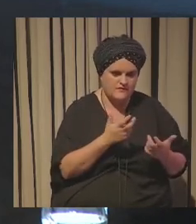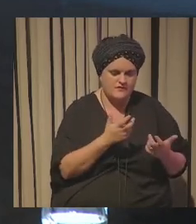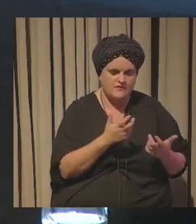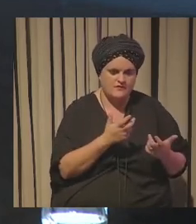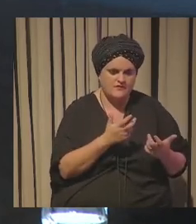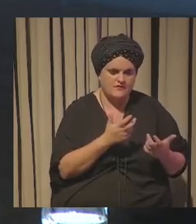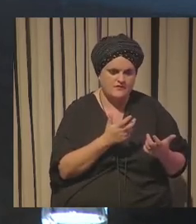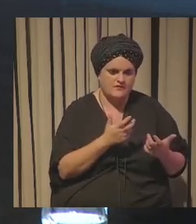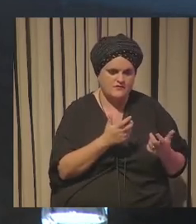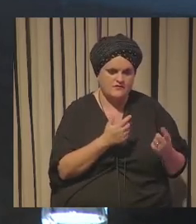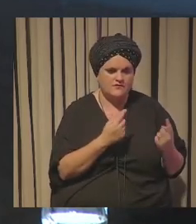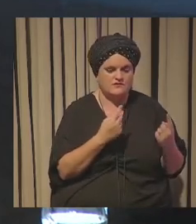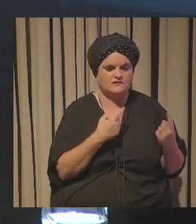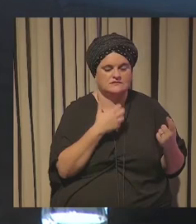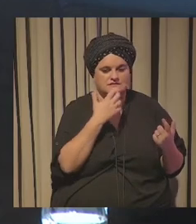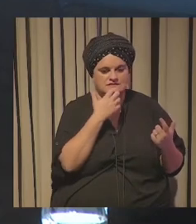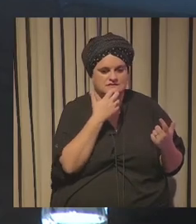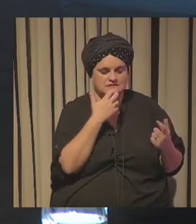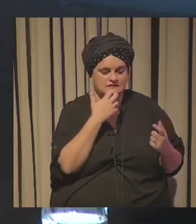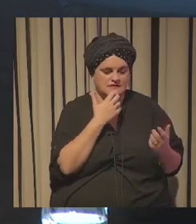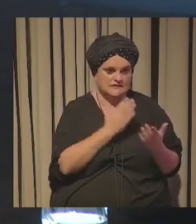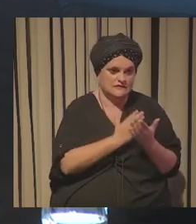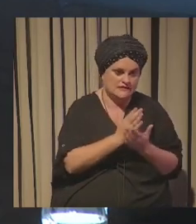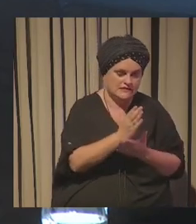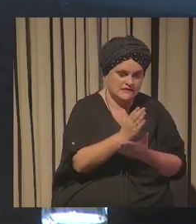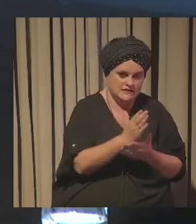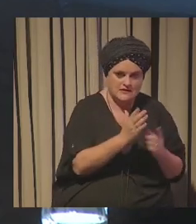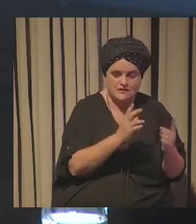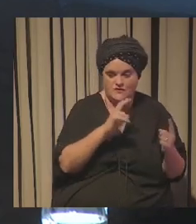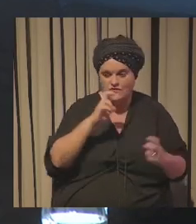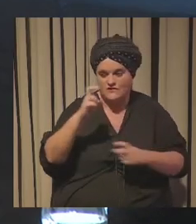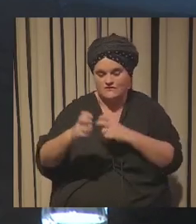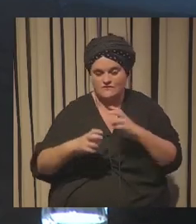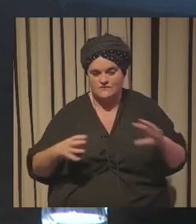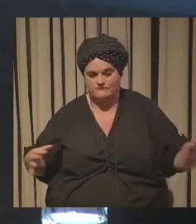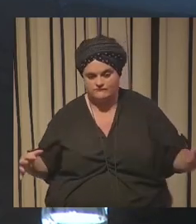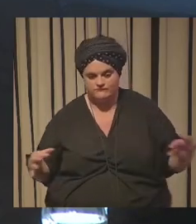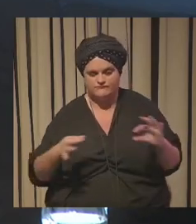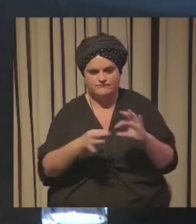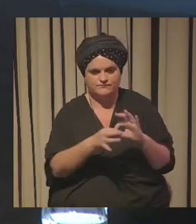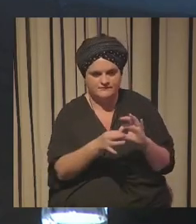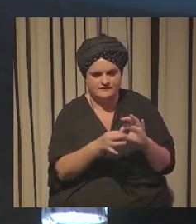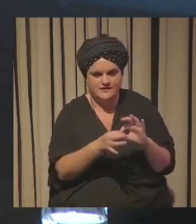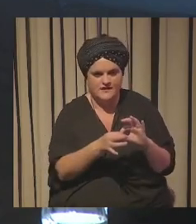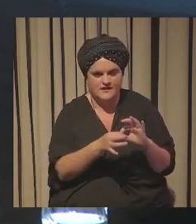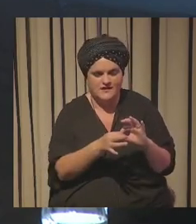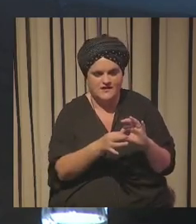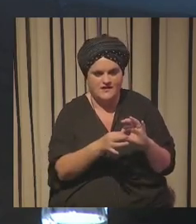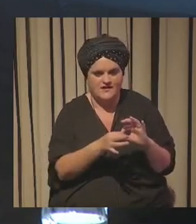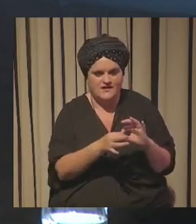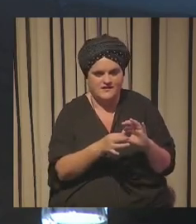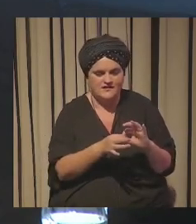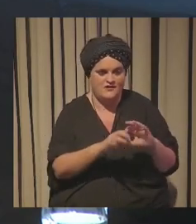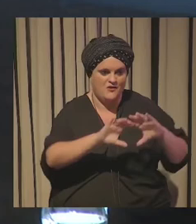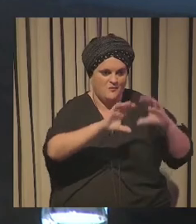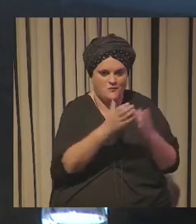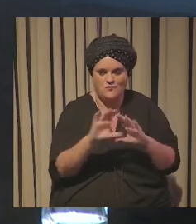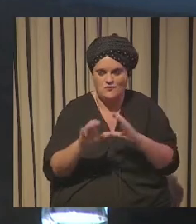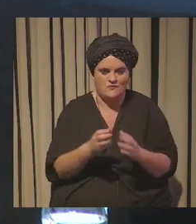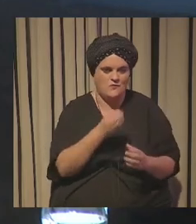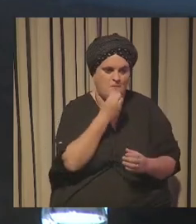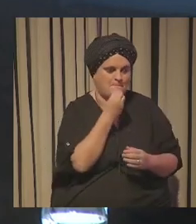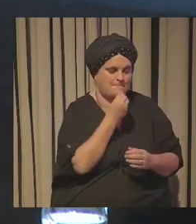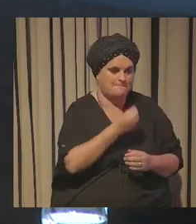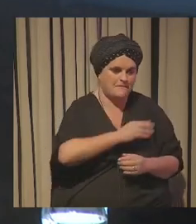cuando unes una tendencia con la innovación consigues lo mejor de los dos mundos porque